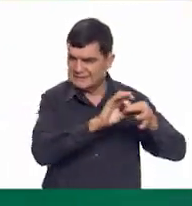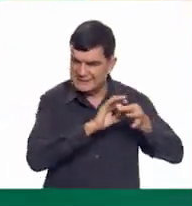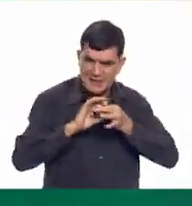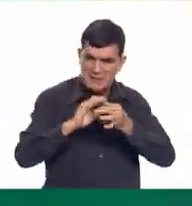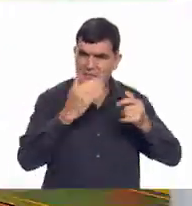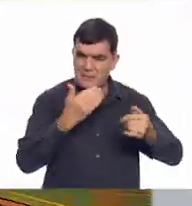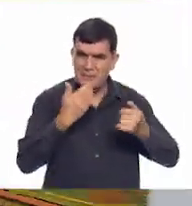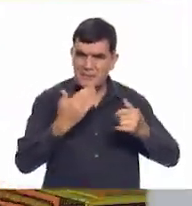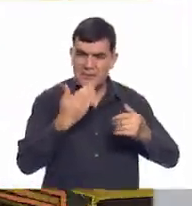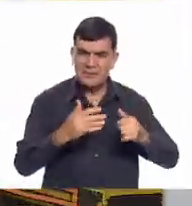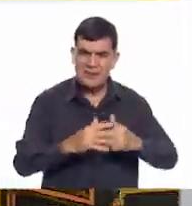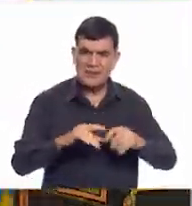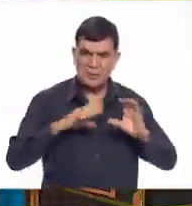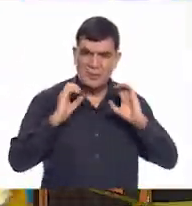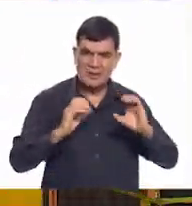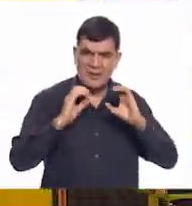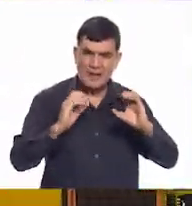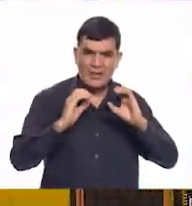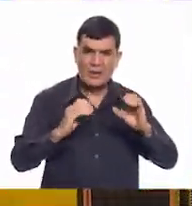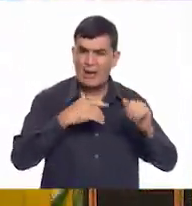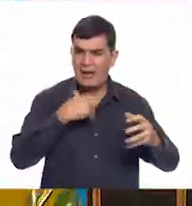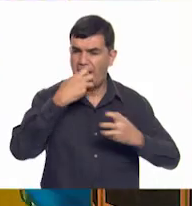los lazos! ¡Cuidado!